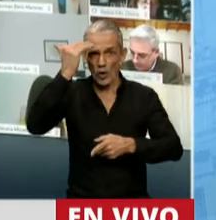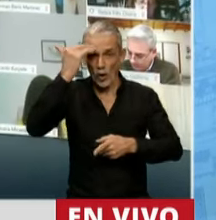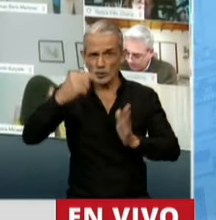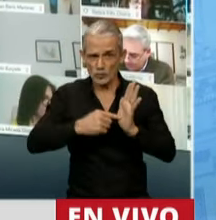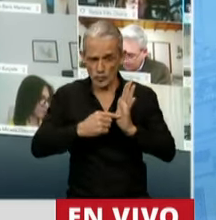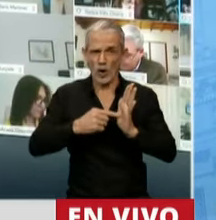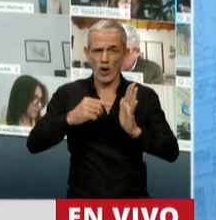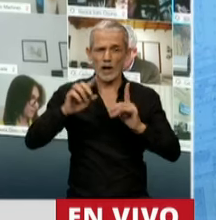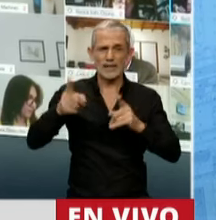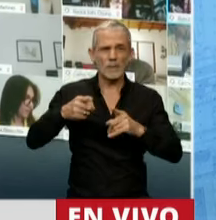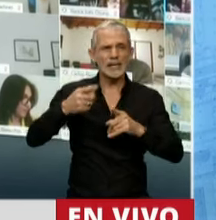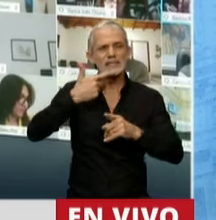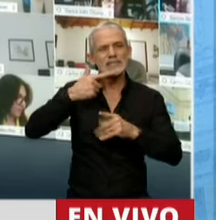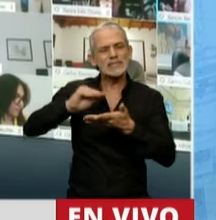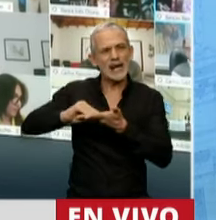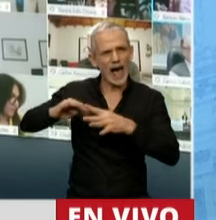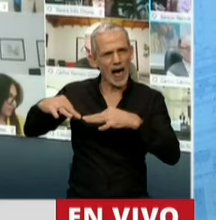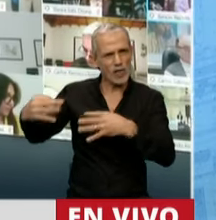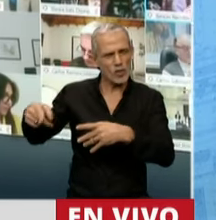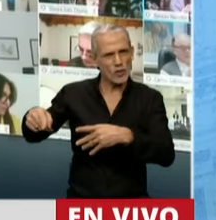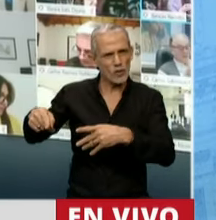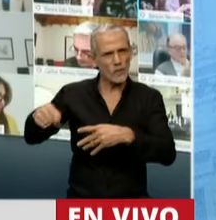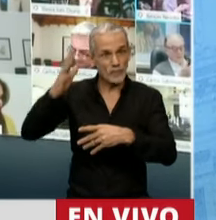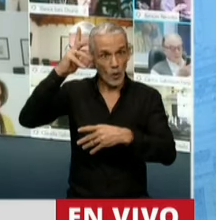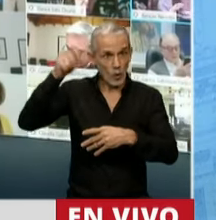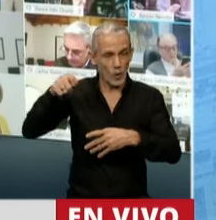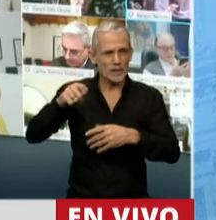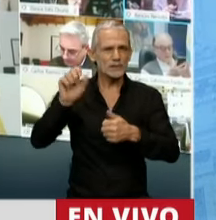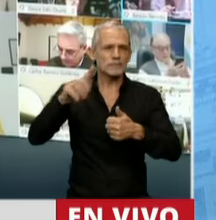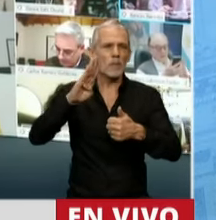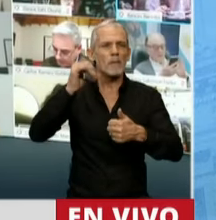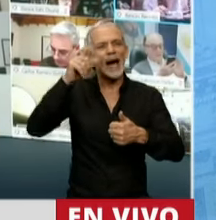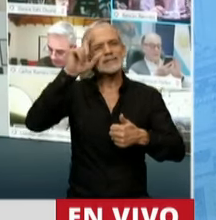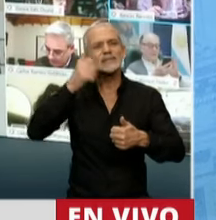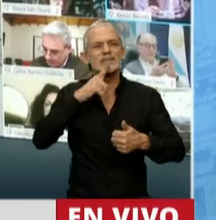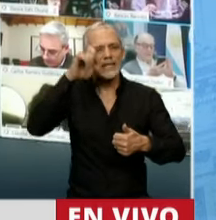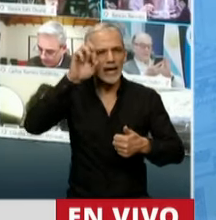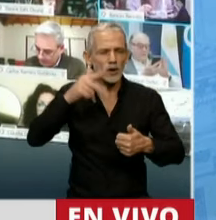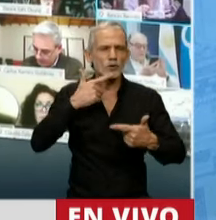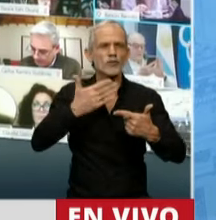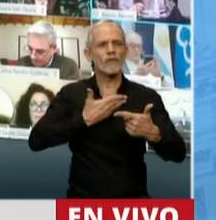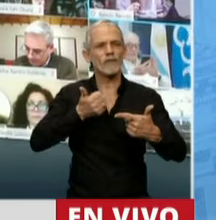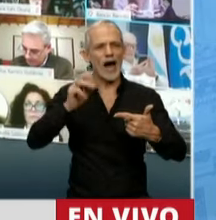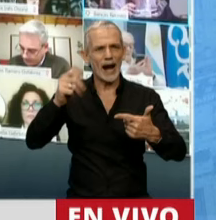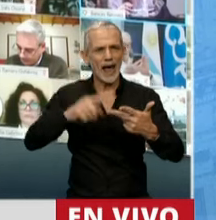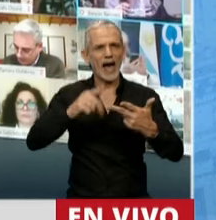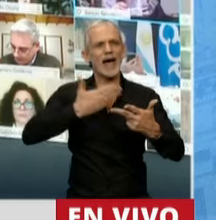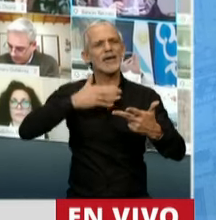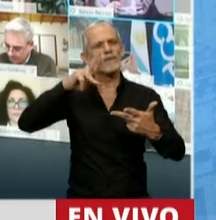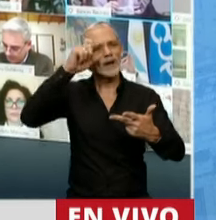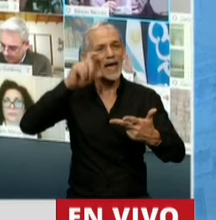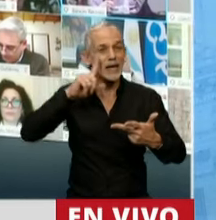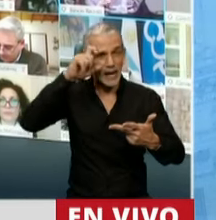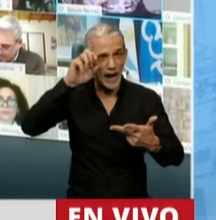y del Senado, que eran Ballestero, Farah y Freyler,